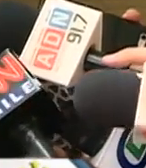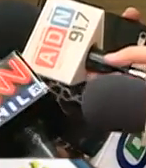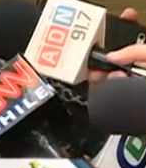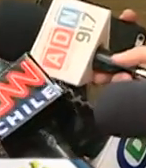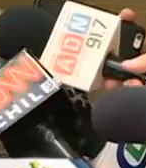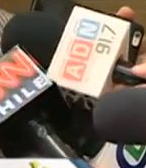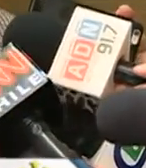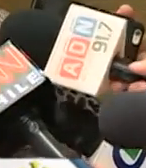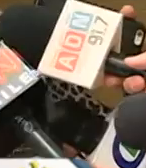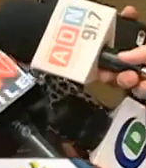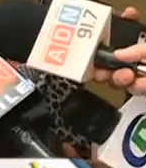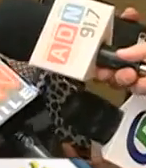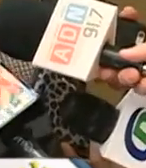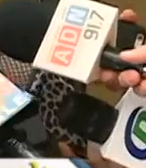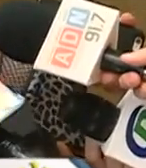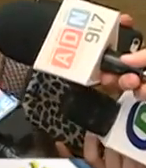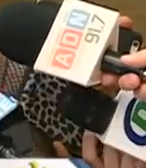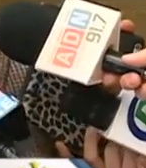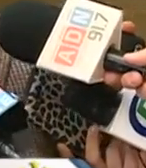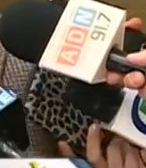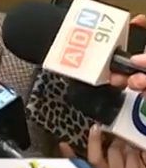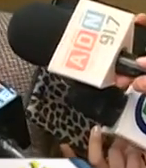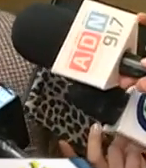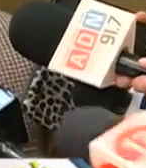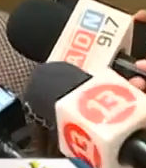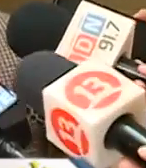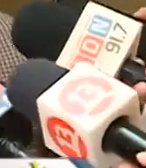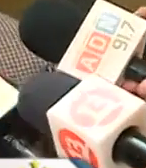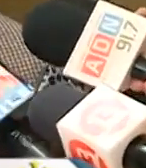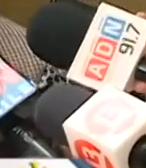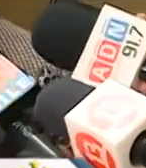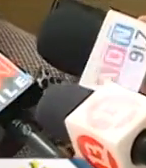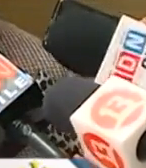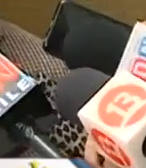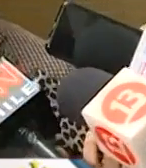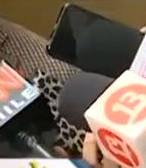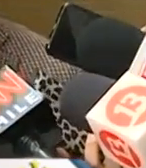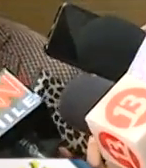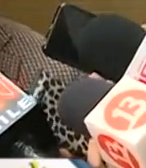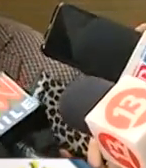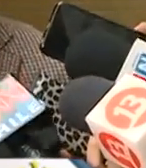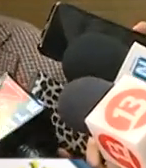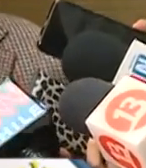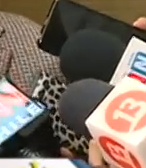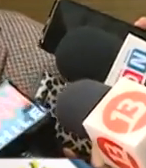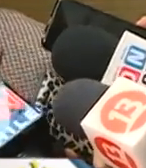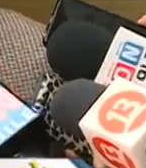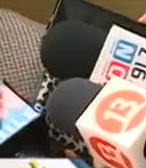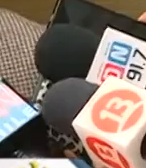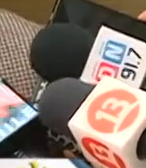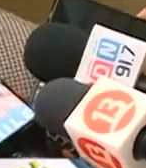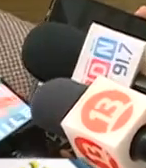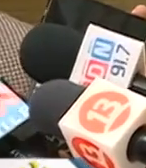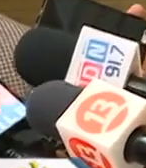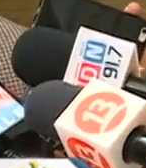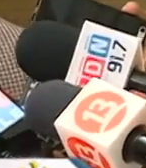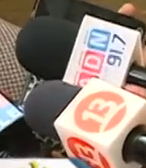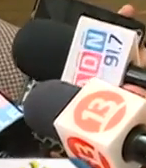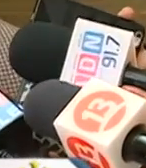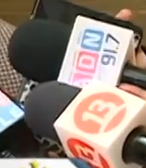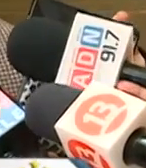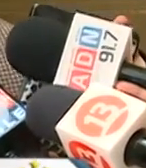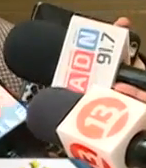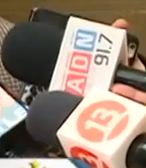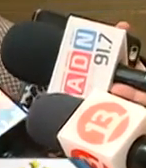reparación transitoria con un bono de un millón de pesos como se ha aprobado en la sala